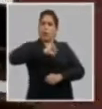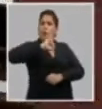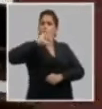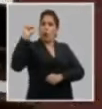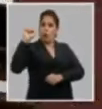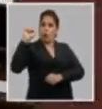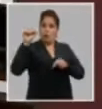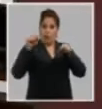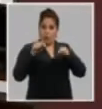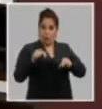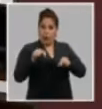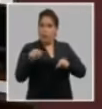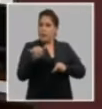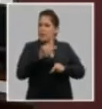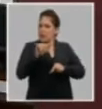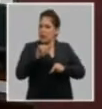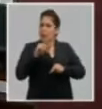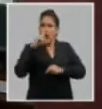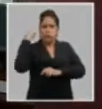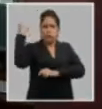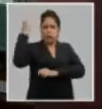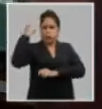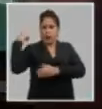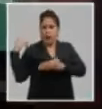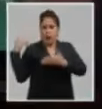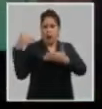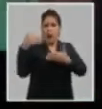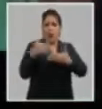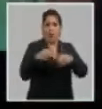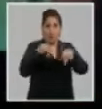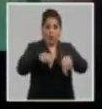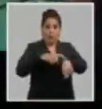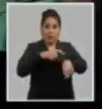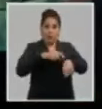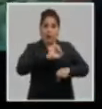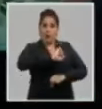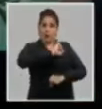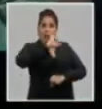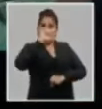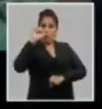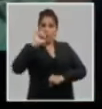como la que ha conquistado durante tanto tiempo,